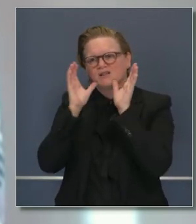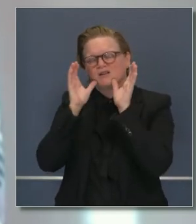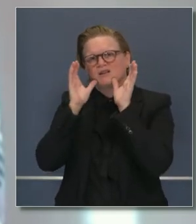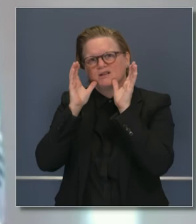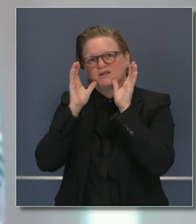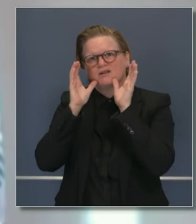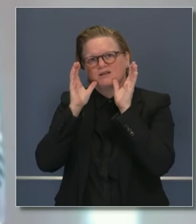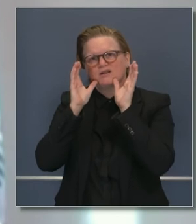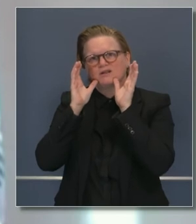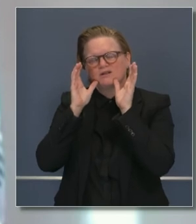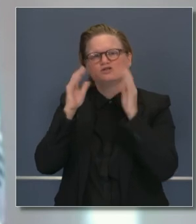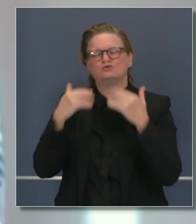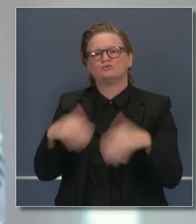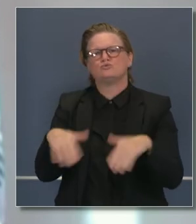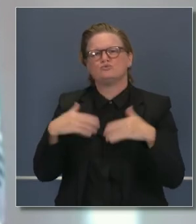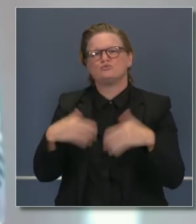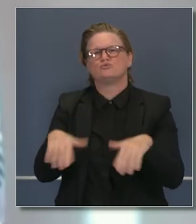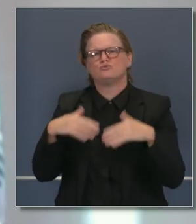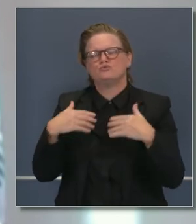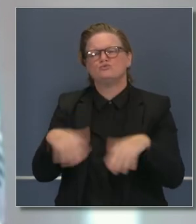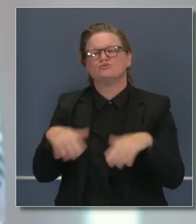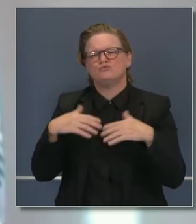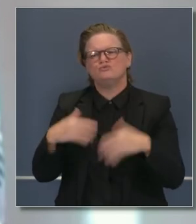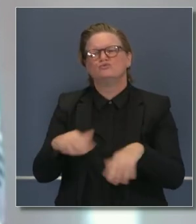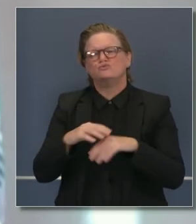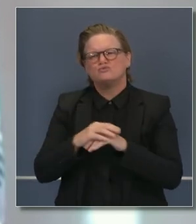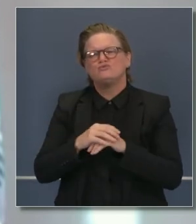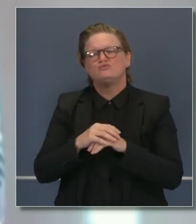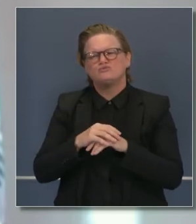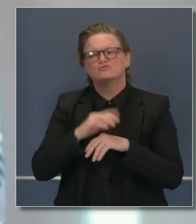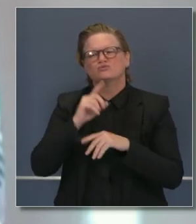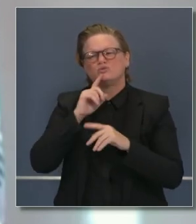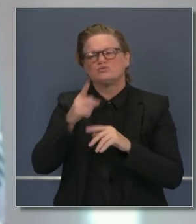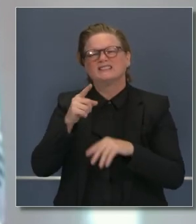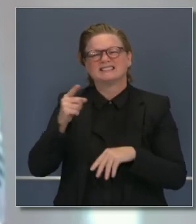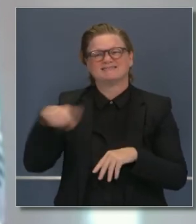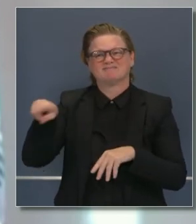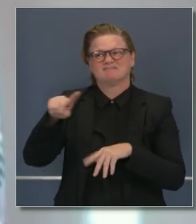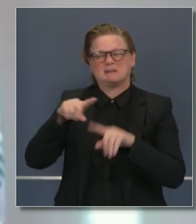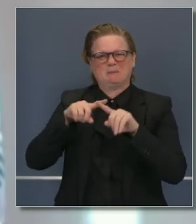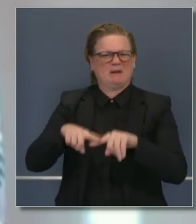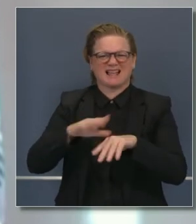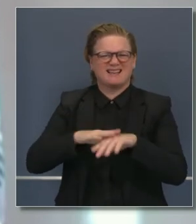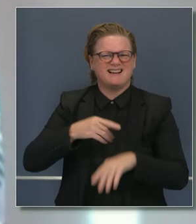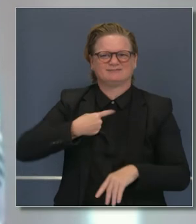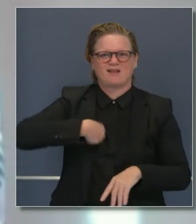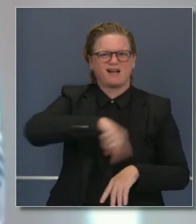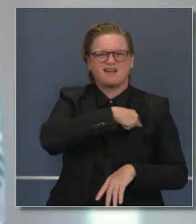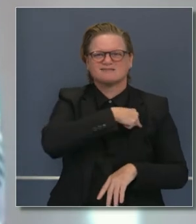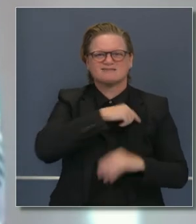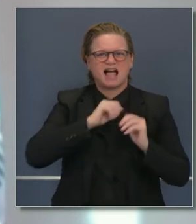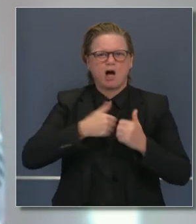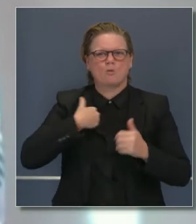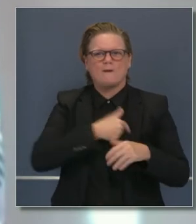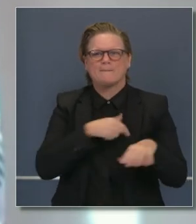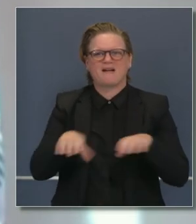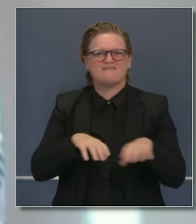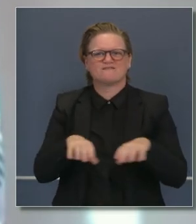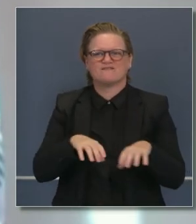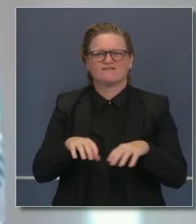hospitales distintos, necesitan cosas distintas. Así que, pues, uno habla de falta de personal,